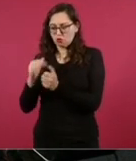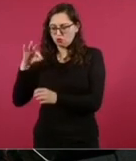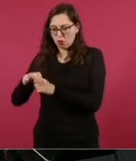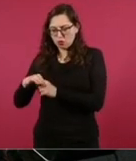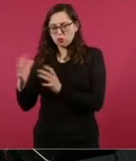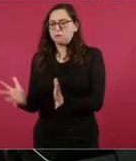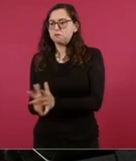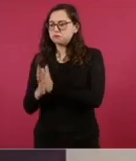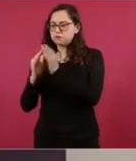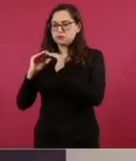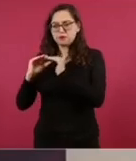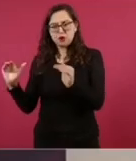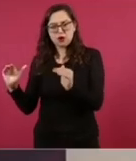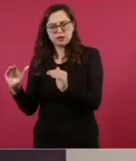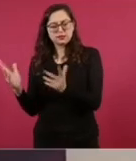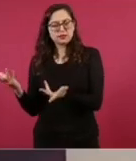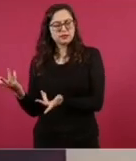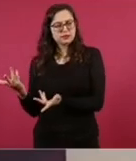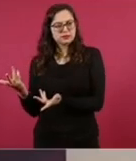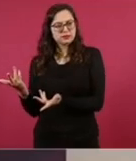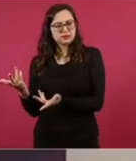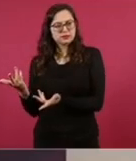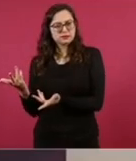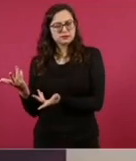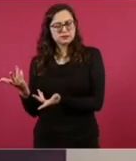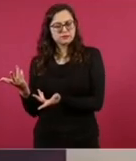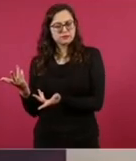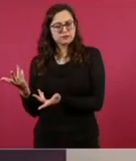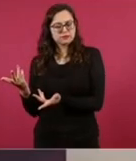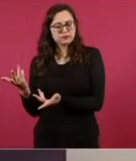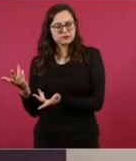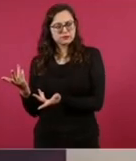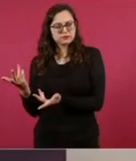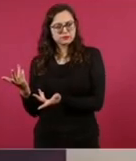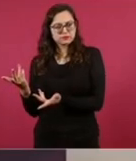mexicanos, es